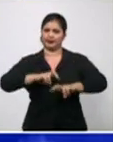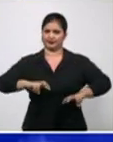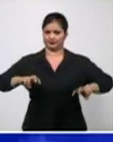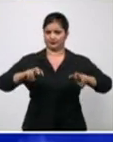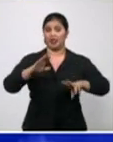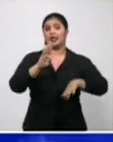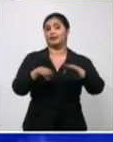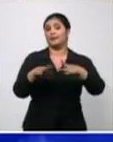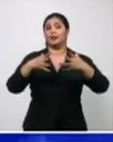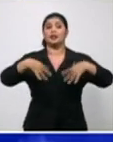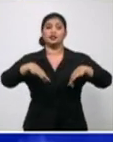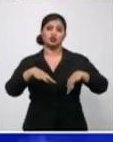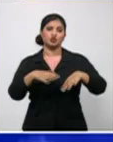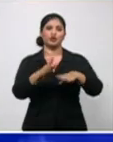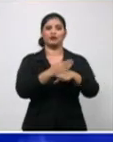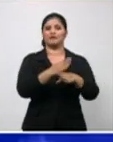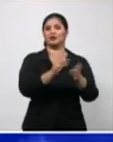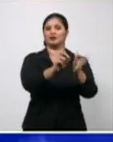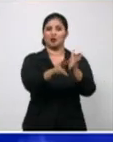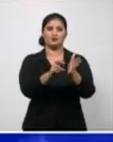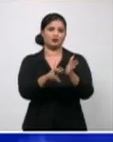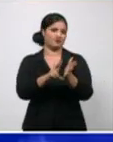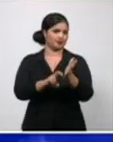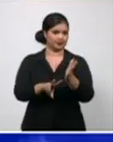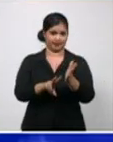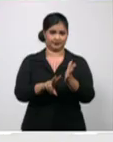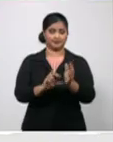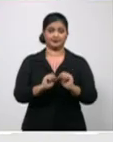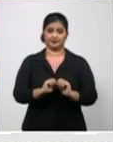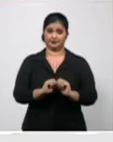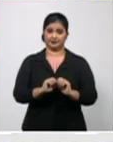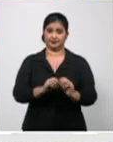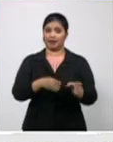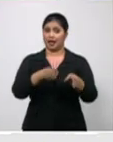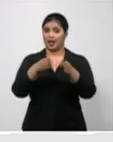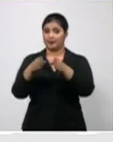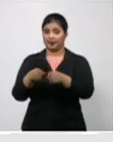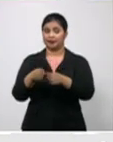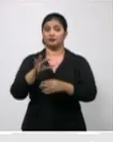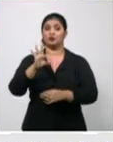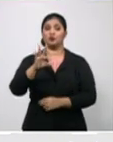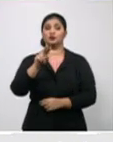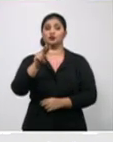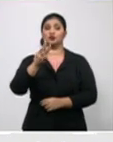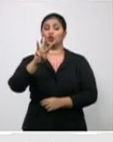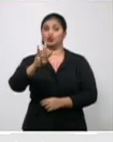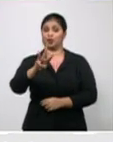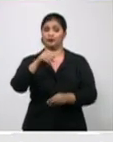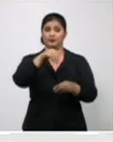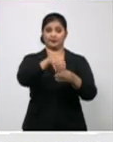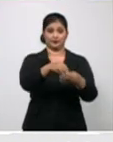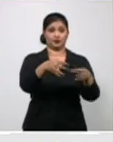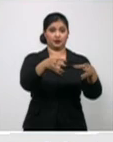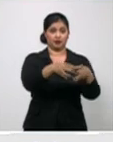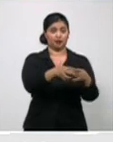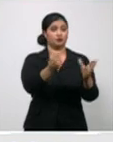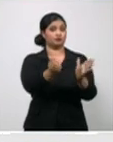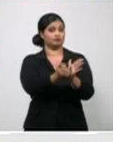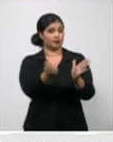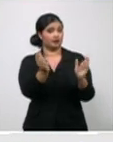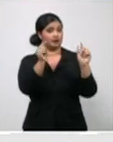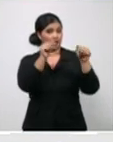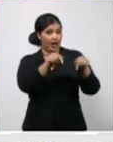Y de los casos diagnosticados, de los 823 pacientes que se diagnosticaron